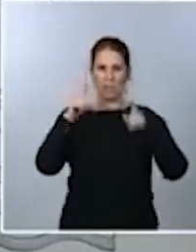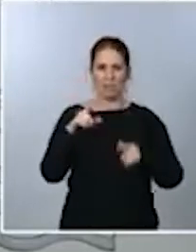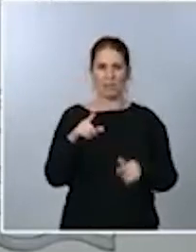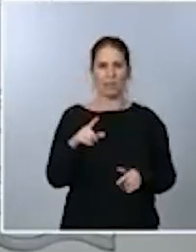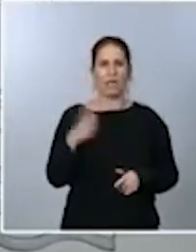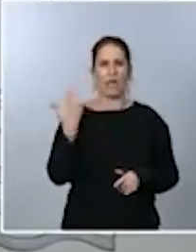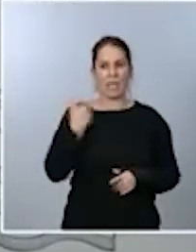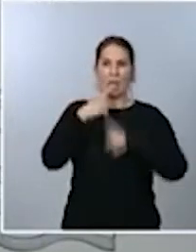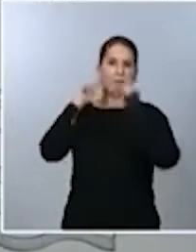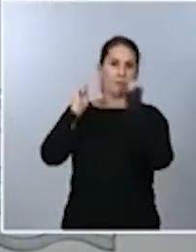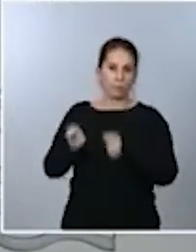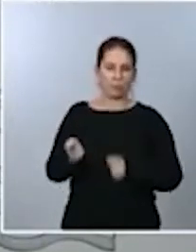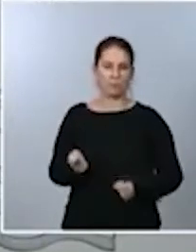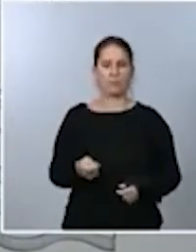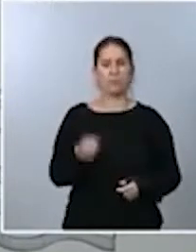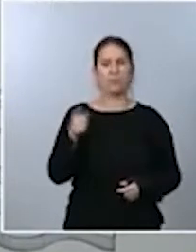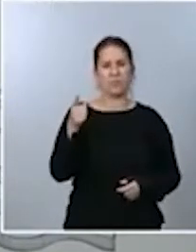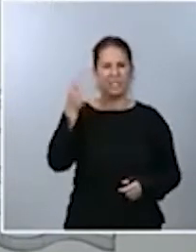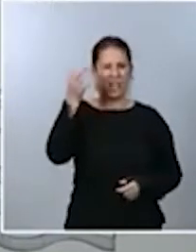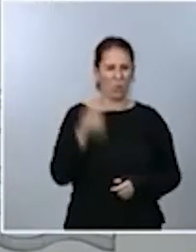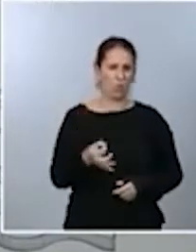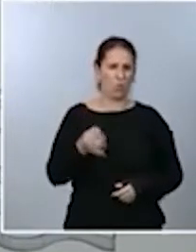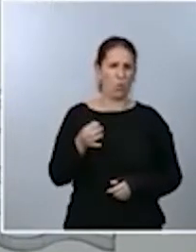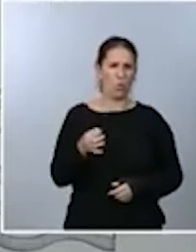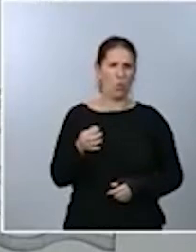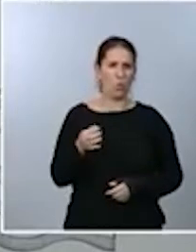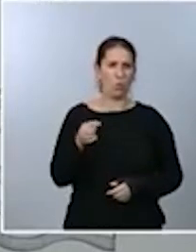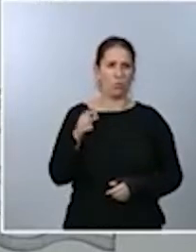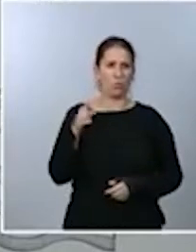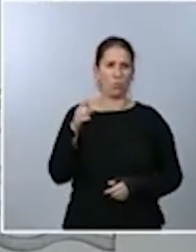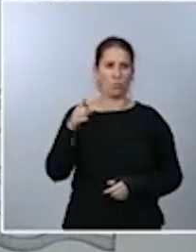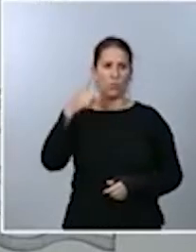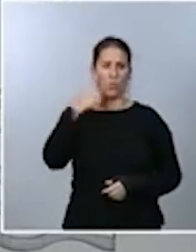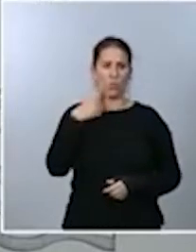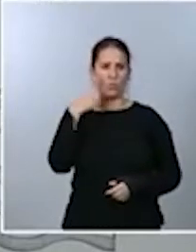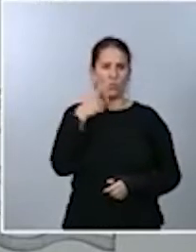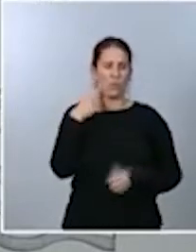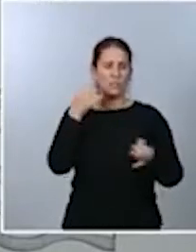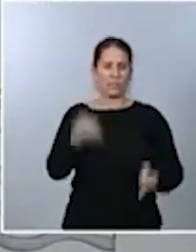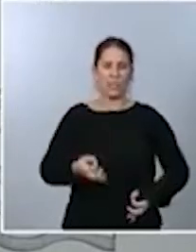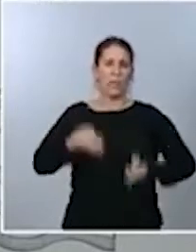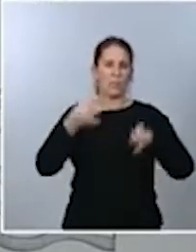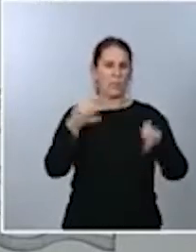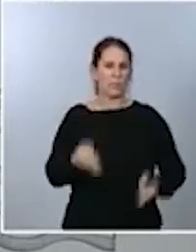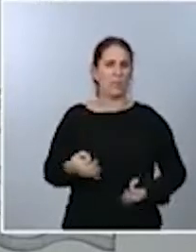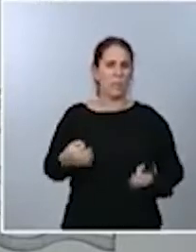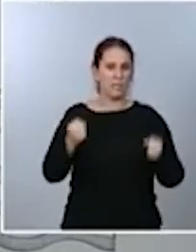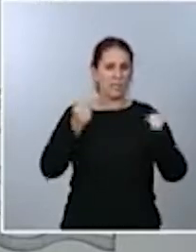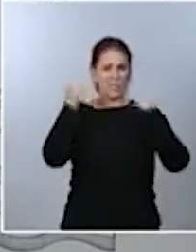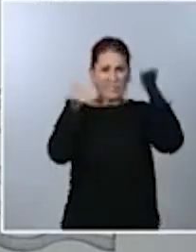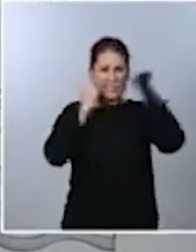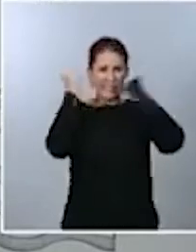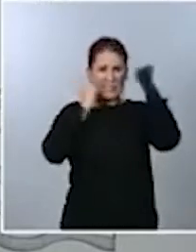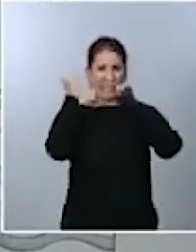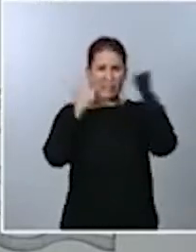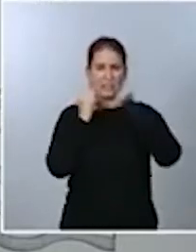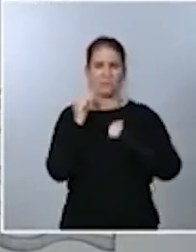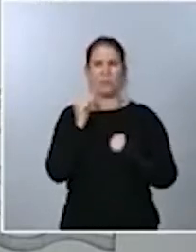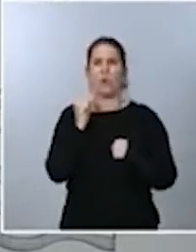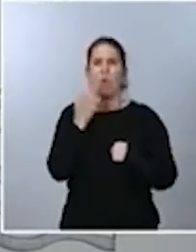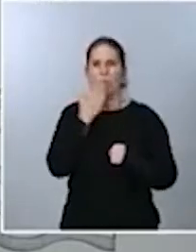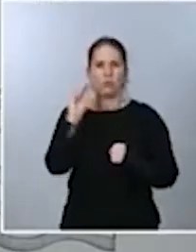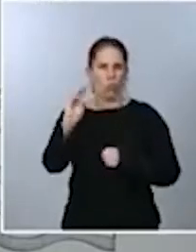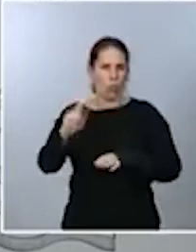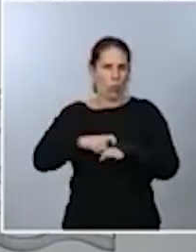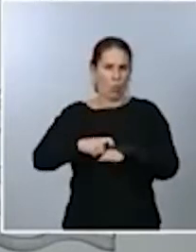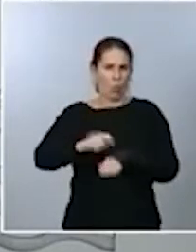parte, probablemente, de lo que nos tiene acostumbrado un partido que siempre hace de la bandera de la crispación su propia razón de ser. Lo que, desde luego,